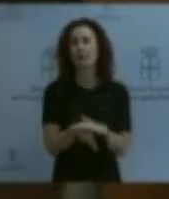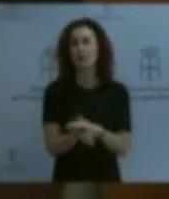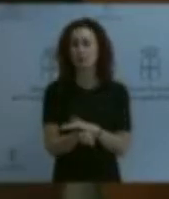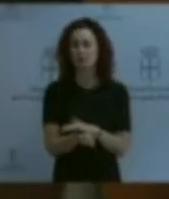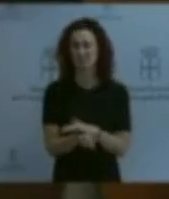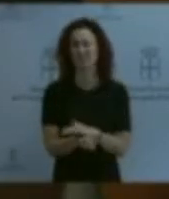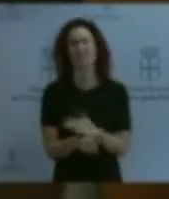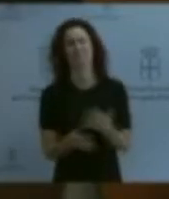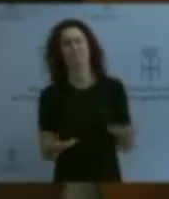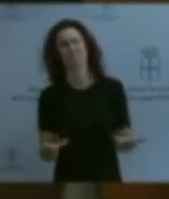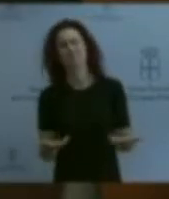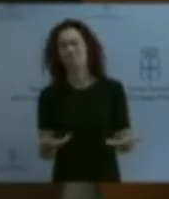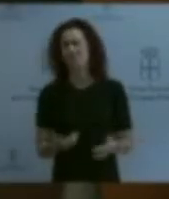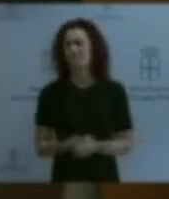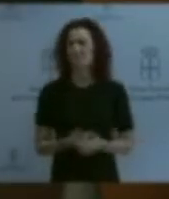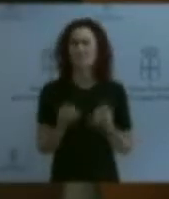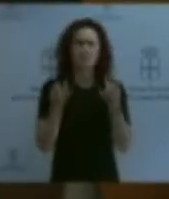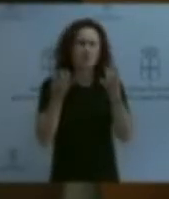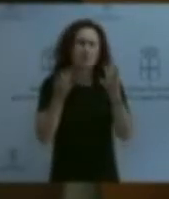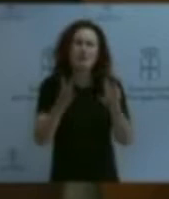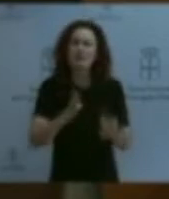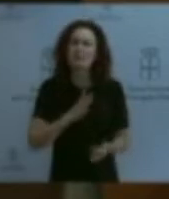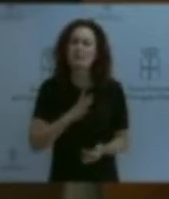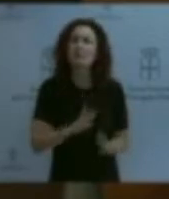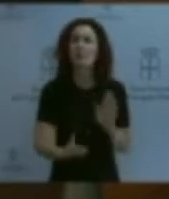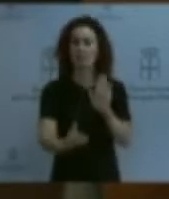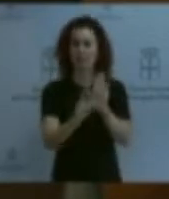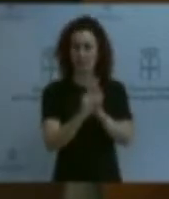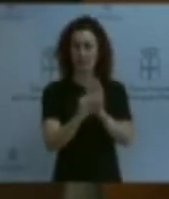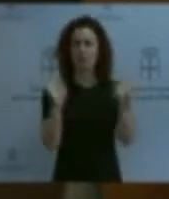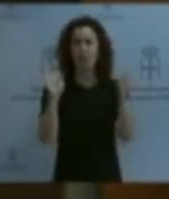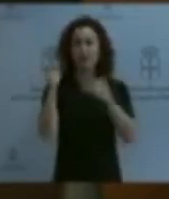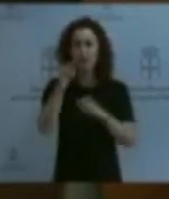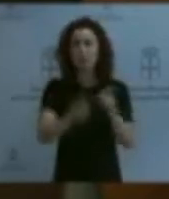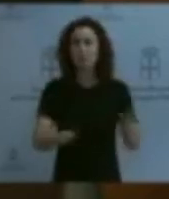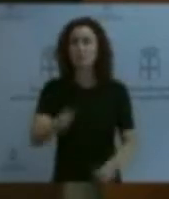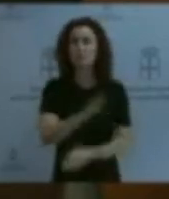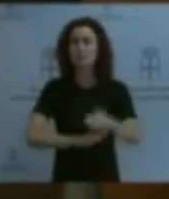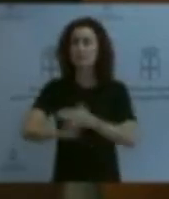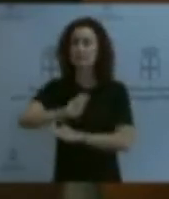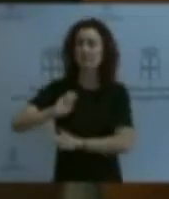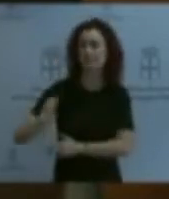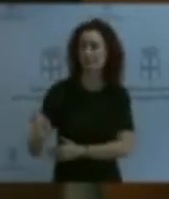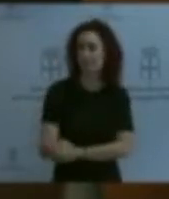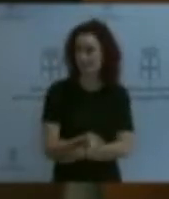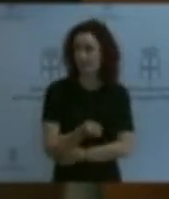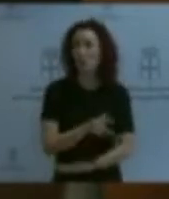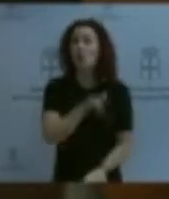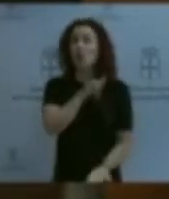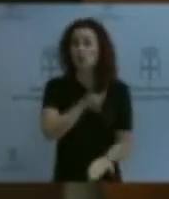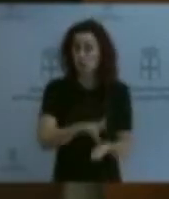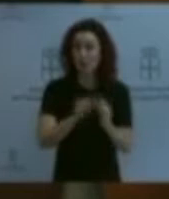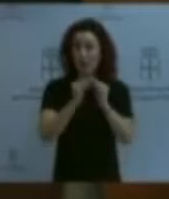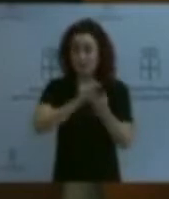cuando haya un decreto de atención a la diversidad, cuando haya un decreto que esté bien planificado, ahí se podrán